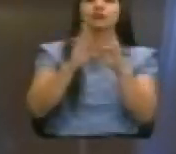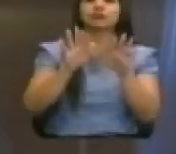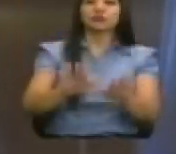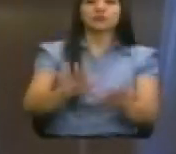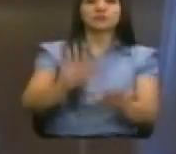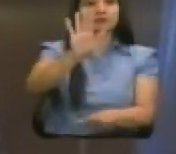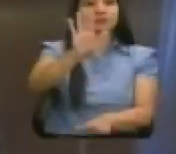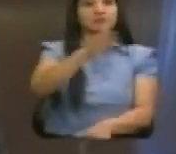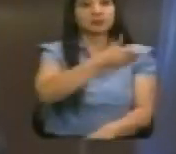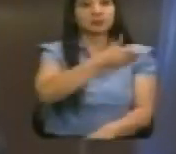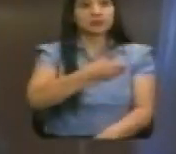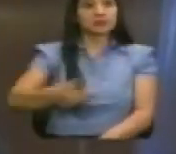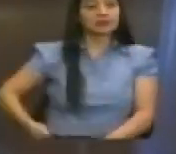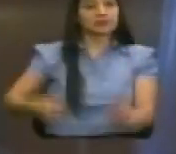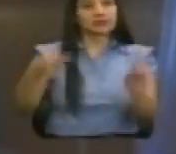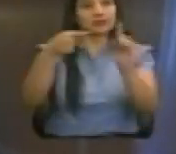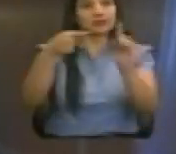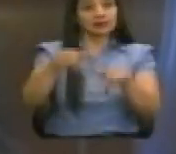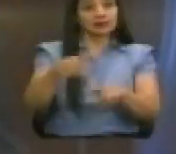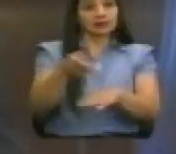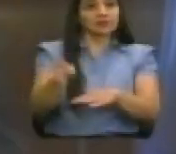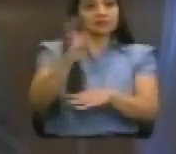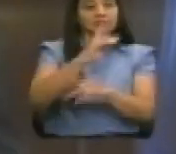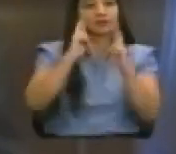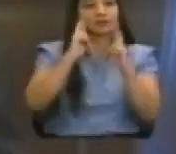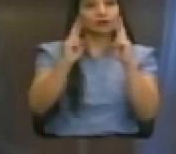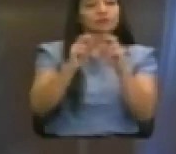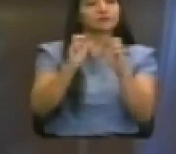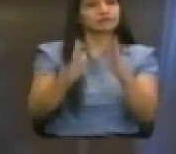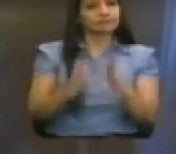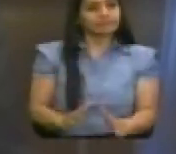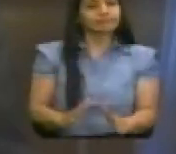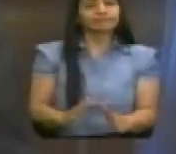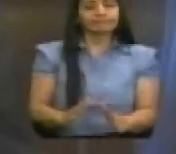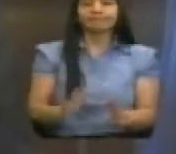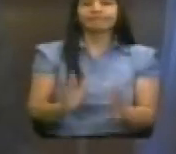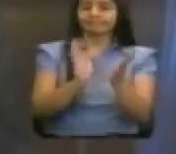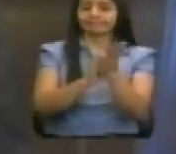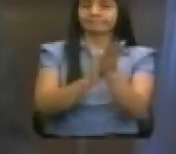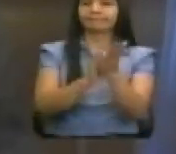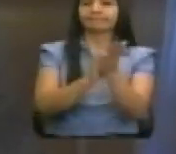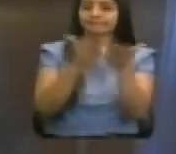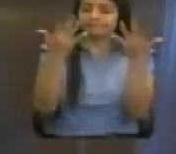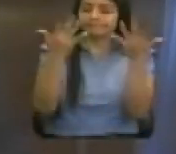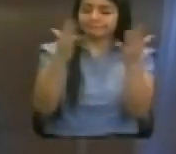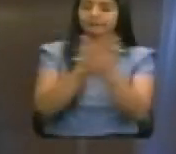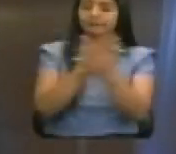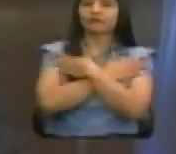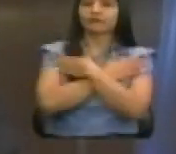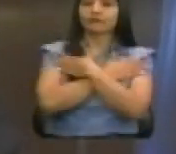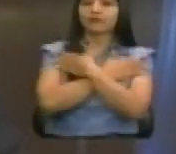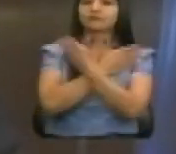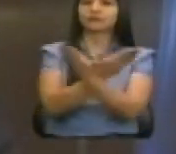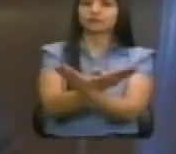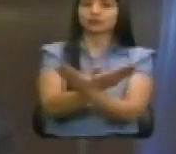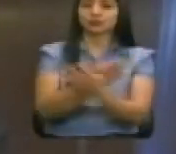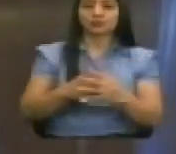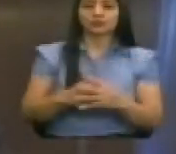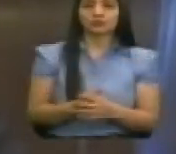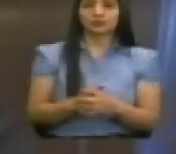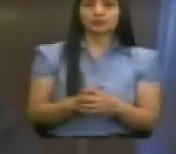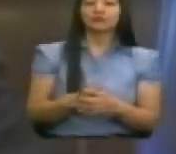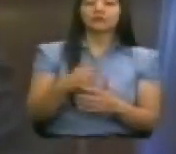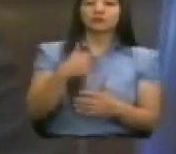Presidenta aquí en la Asamblea merece una sincera y sentida felicitación. Este, vuelvo a